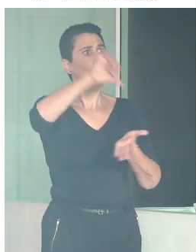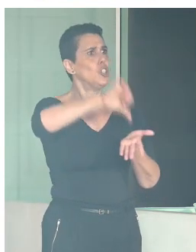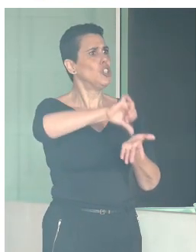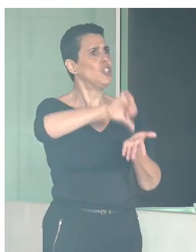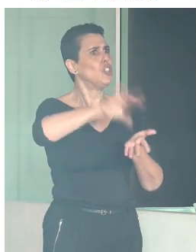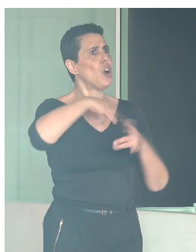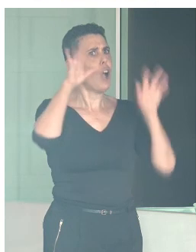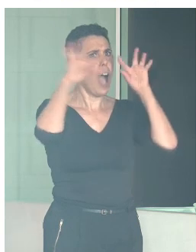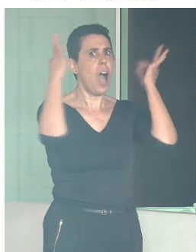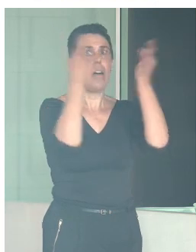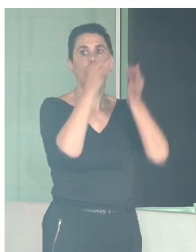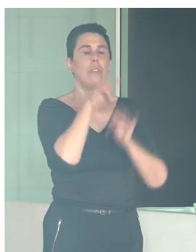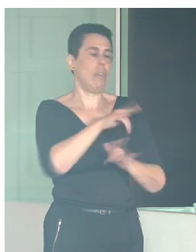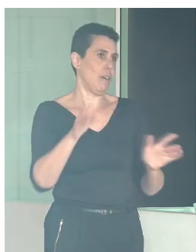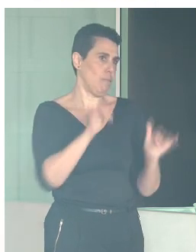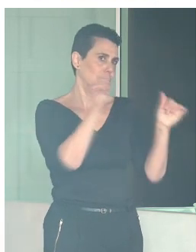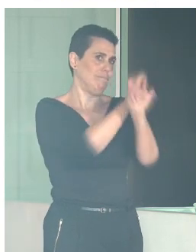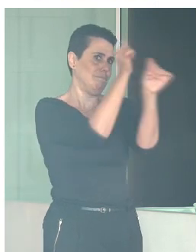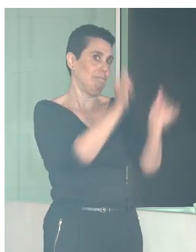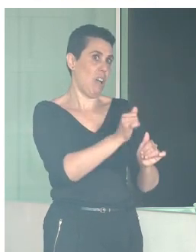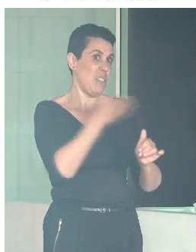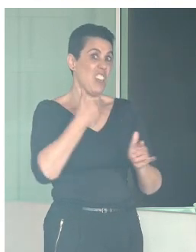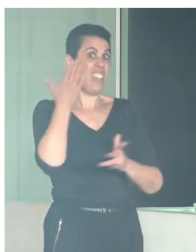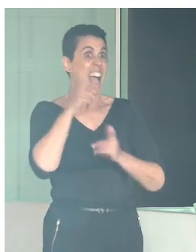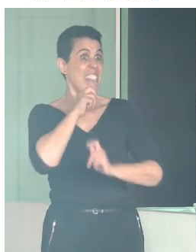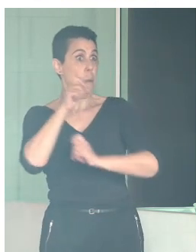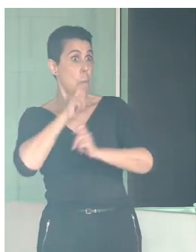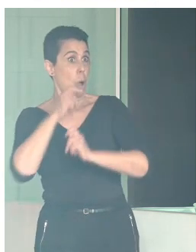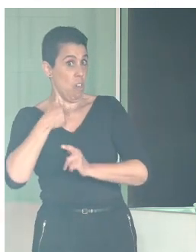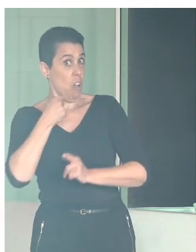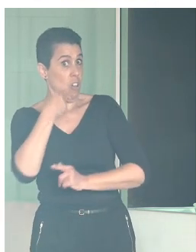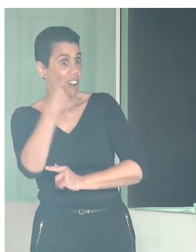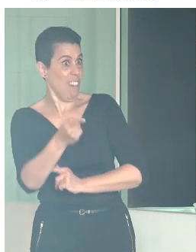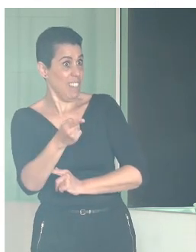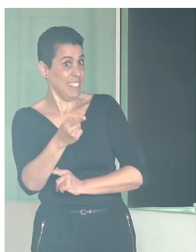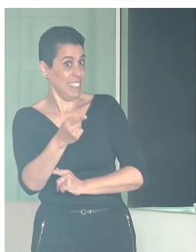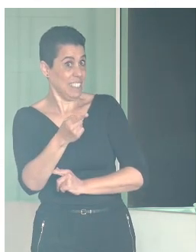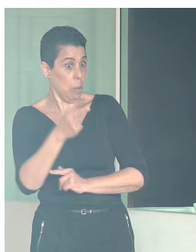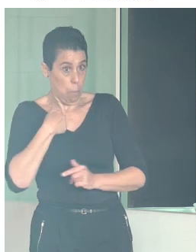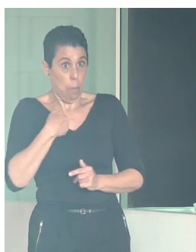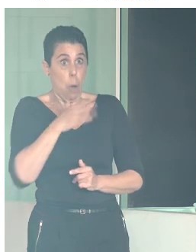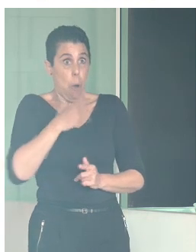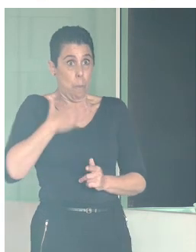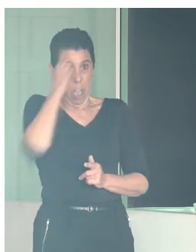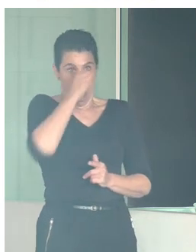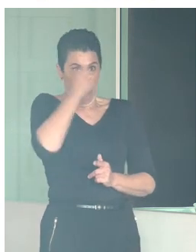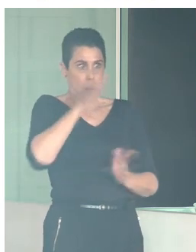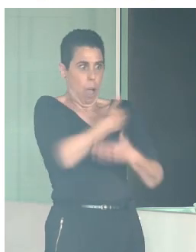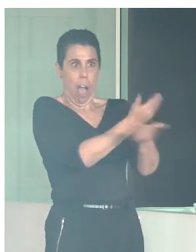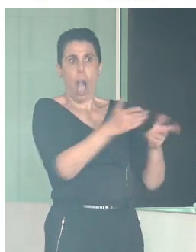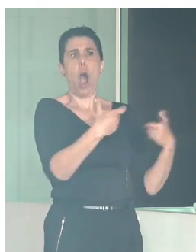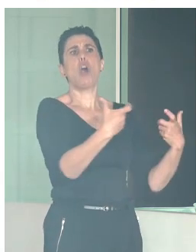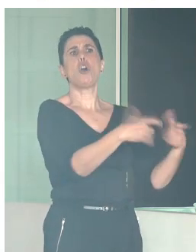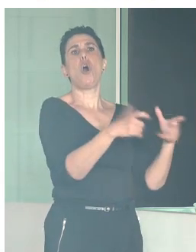en la rueda de prensa, no dicho por mí, sino dicho precisamente por los colectivos con diferentes capacidades